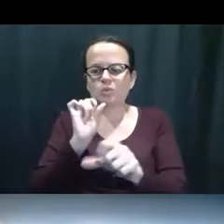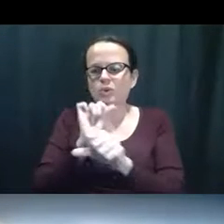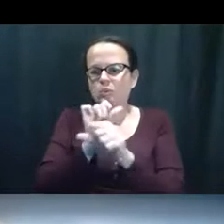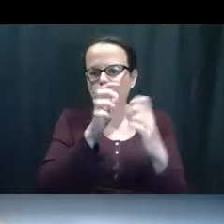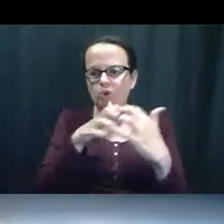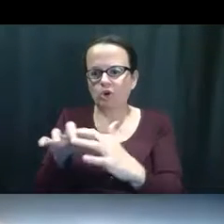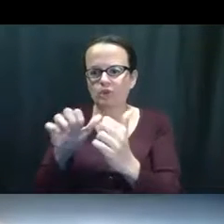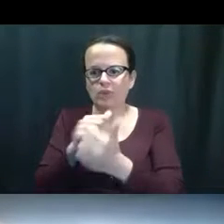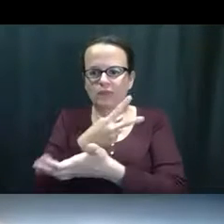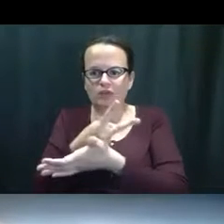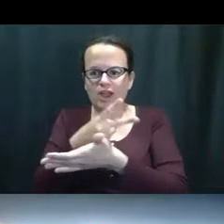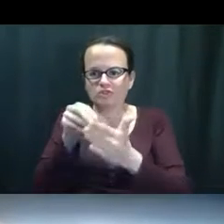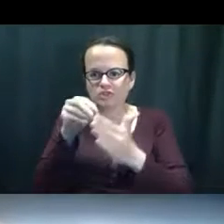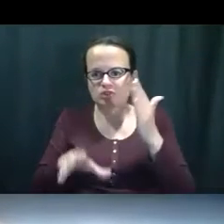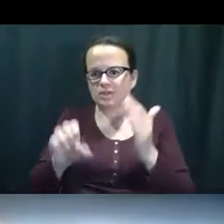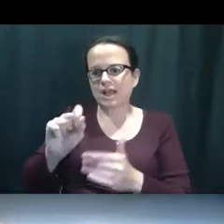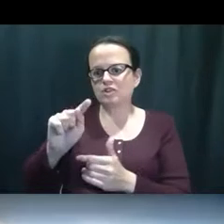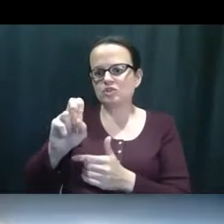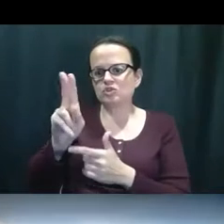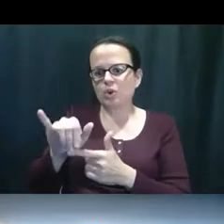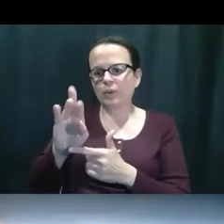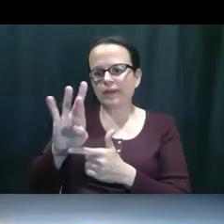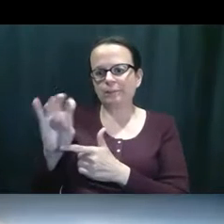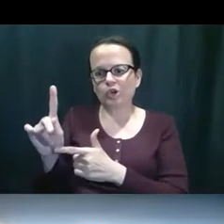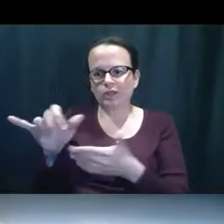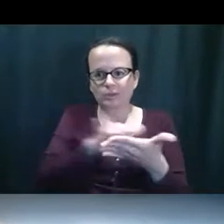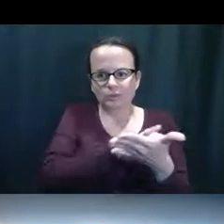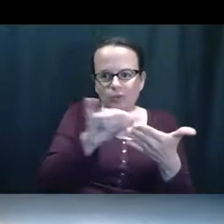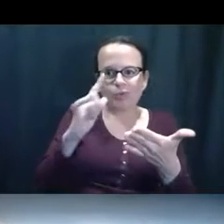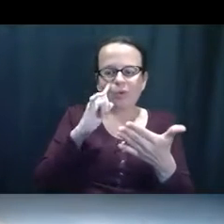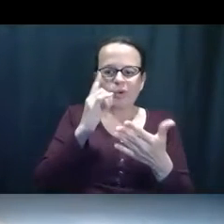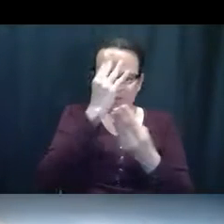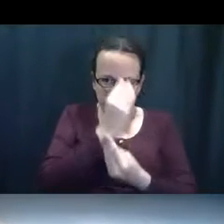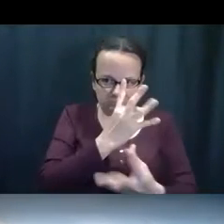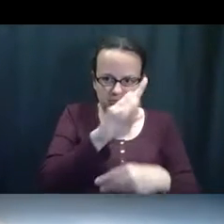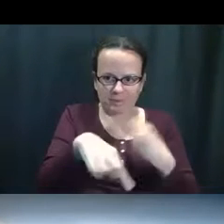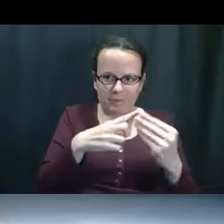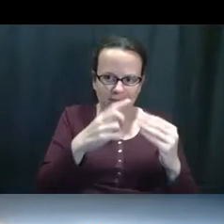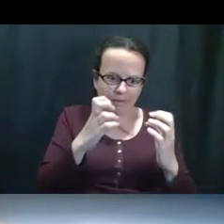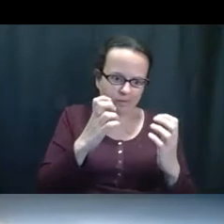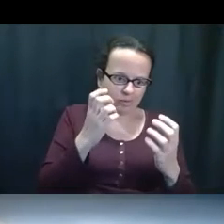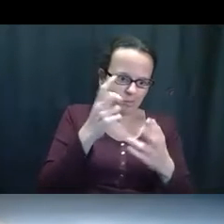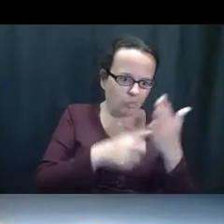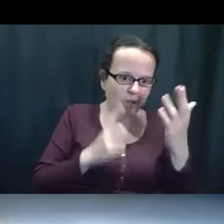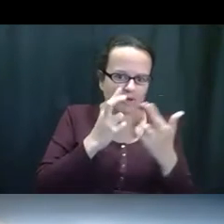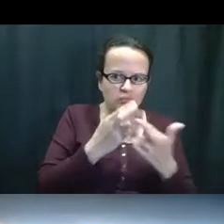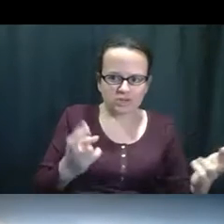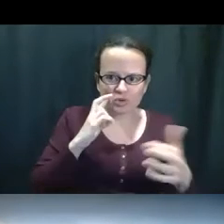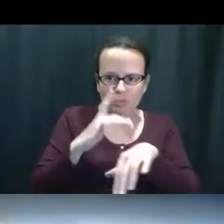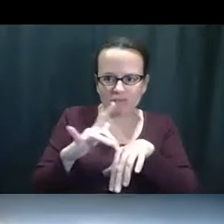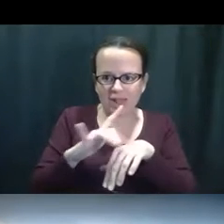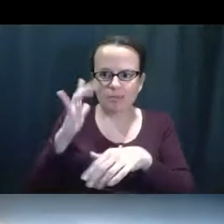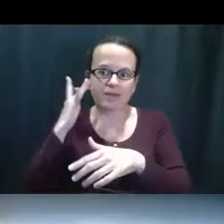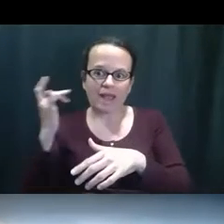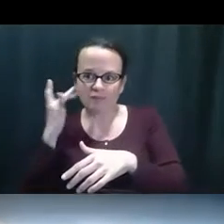Estaba todos los recursos. Tenían los estudiantes de graduados eh para informarles para educarles para qué recursos